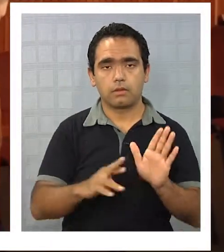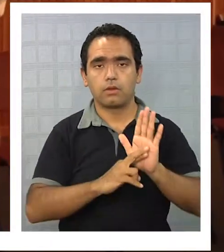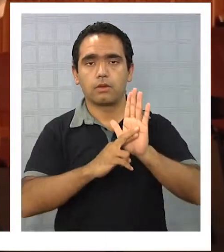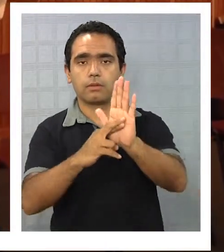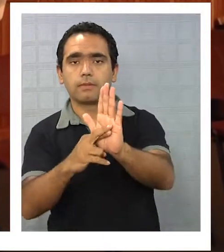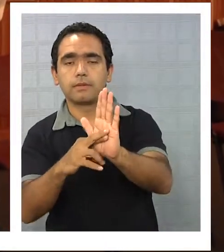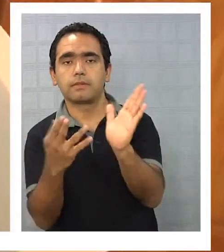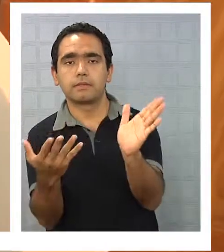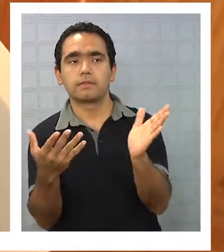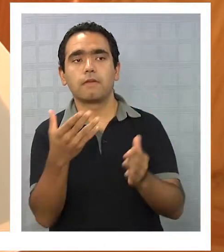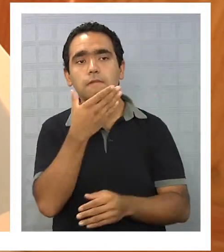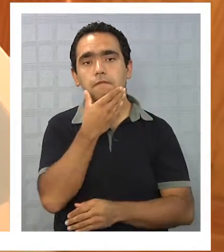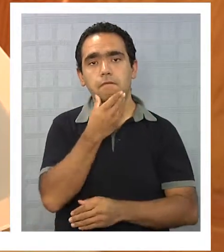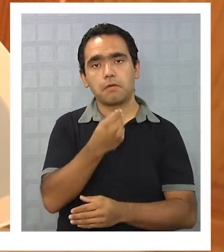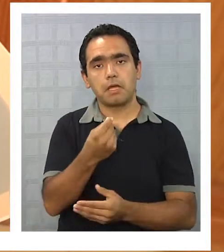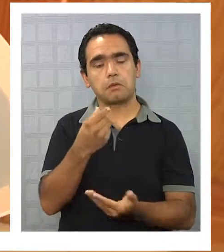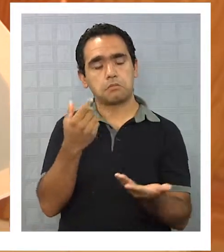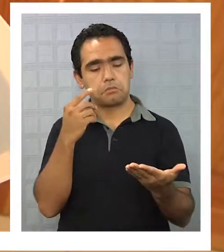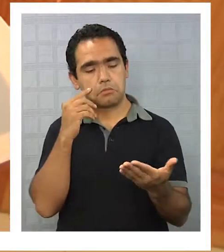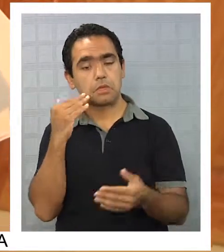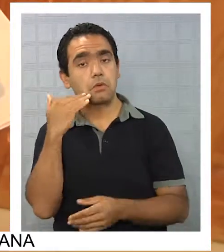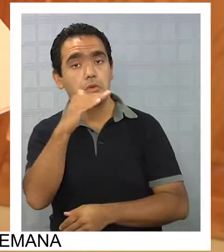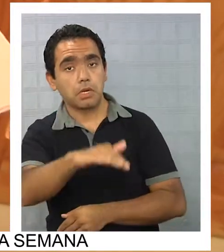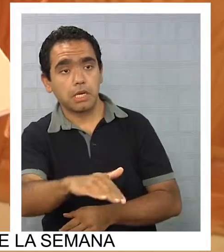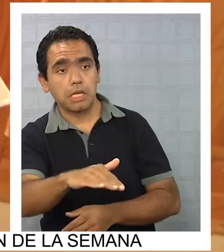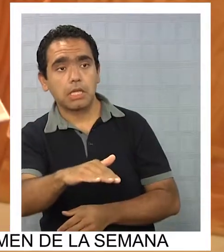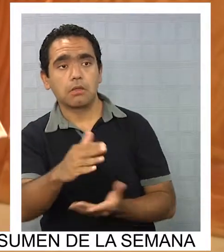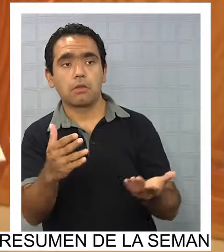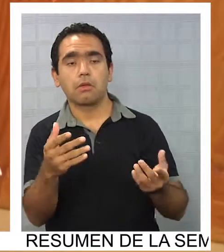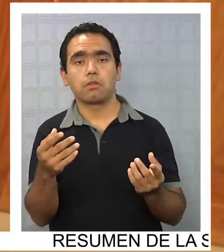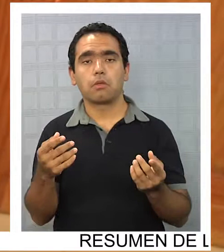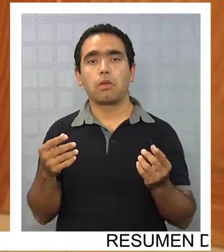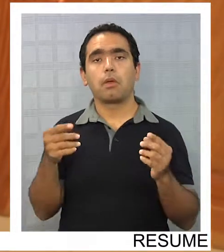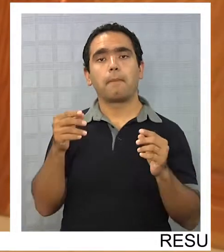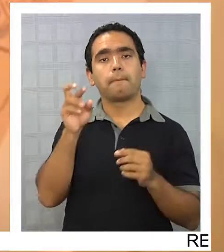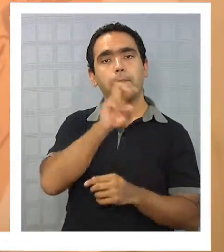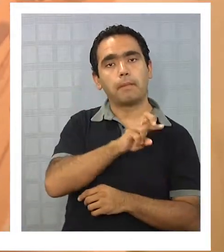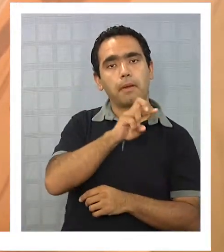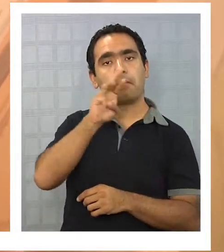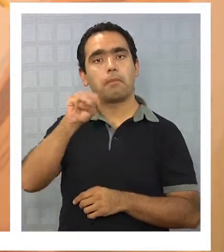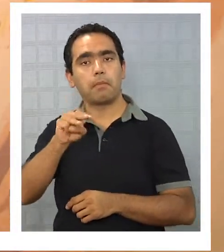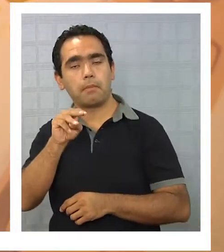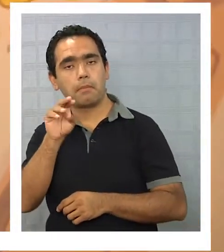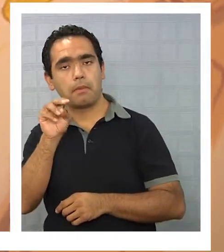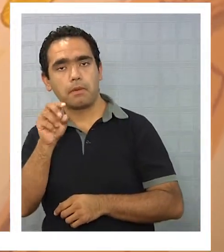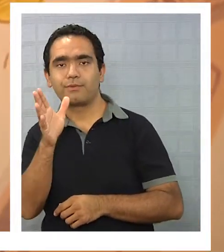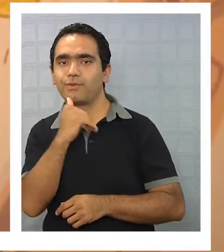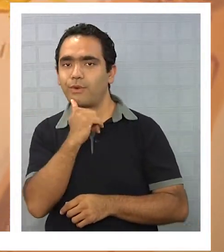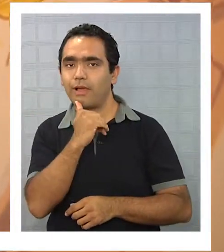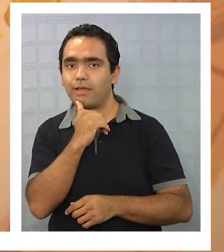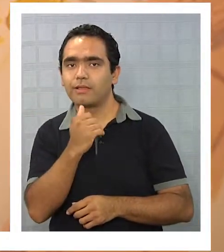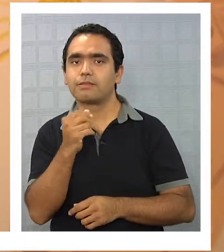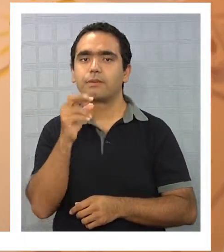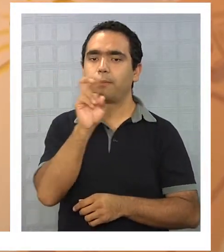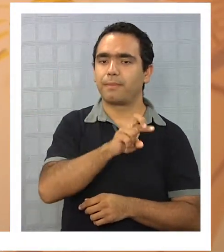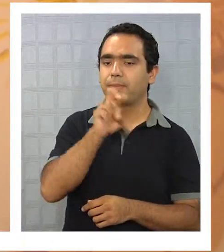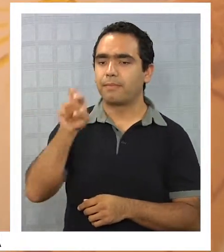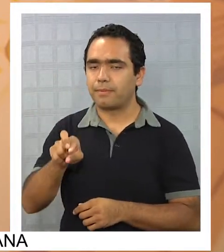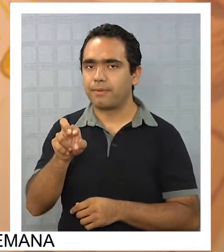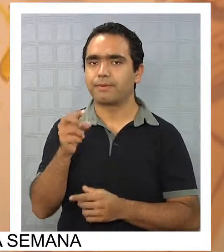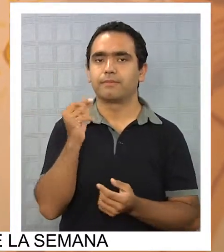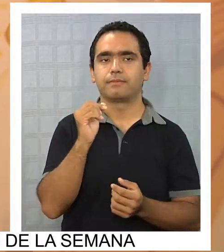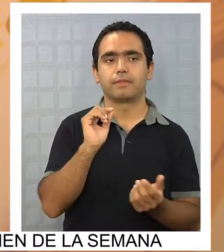dirigido a preescolares es una representación gráfica y sencilla de la vida de un menor a cargo de un matrimonio del mismo género.